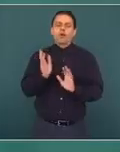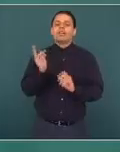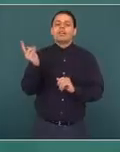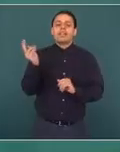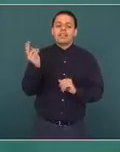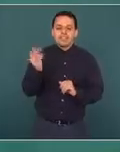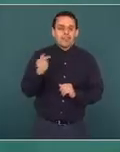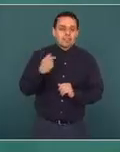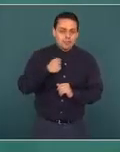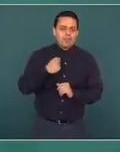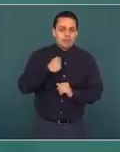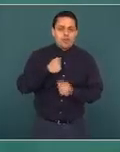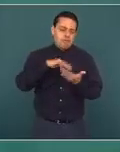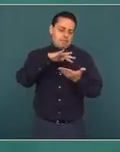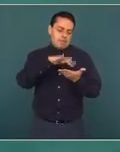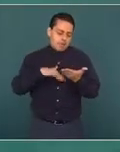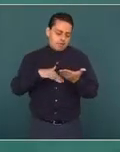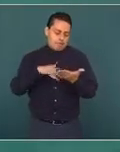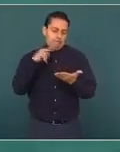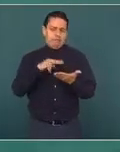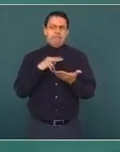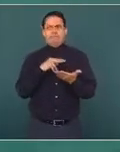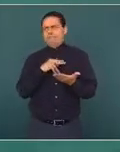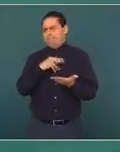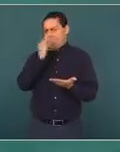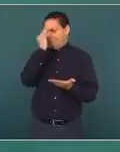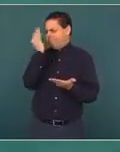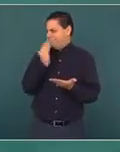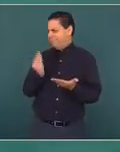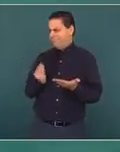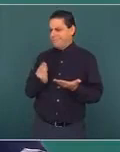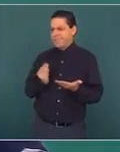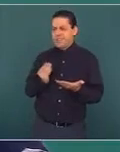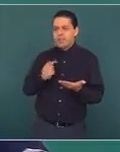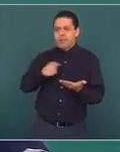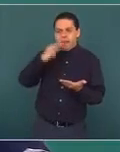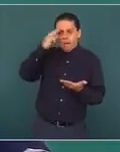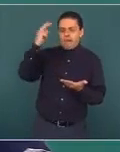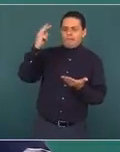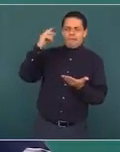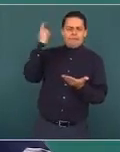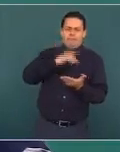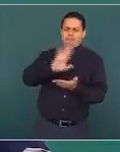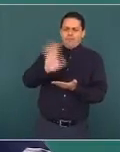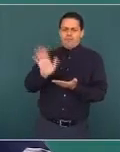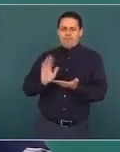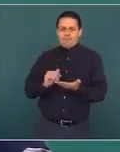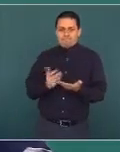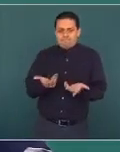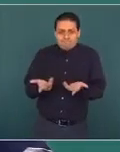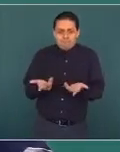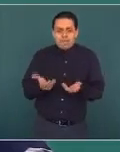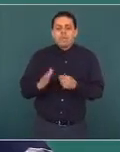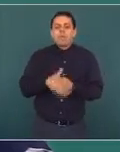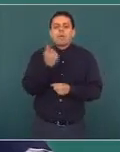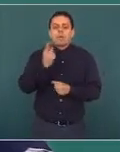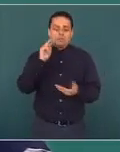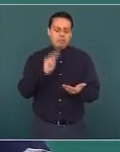yo leyendo. Porque sí está